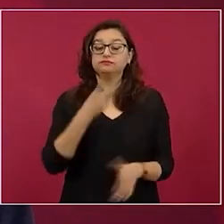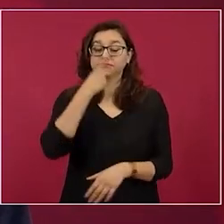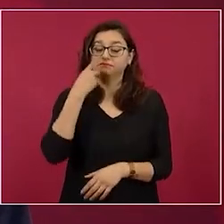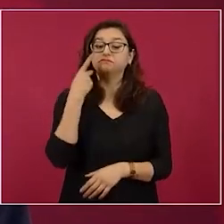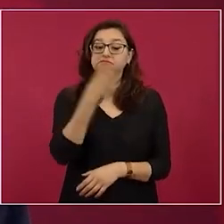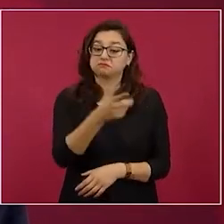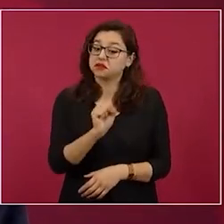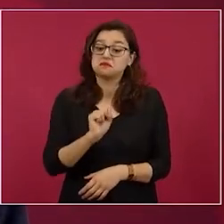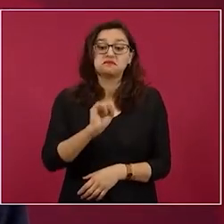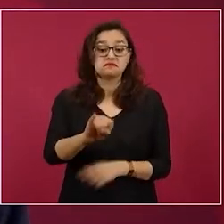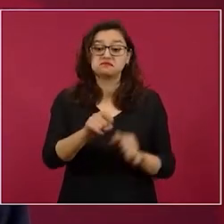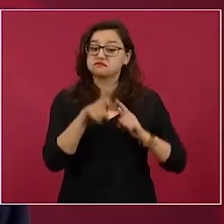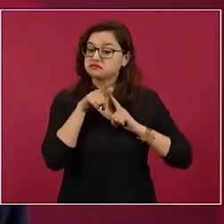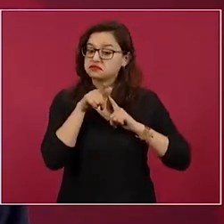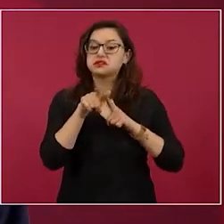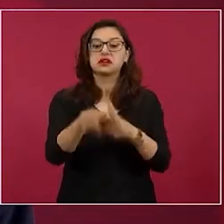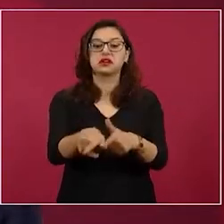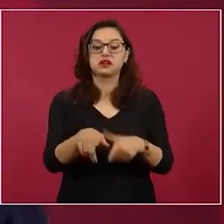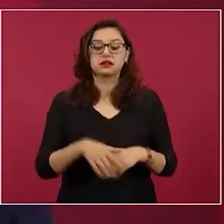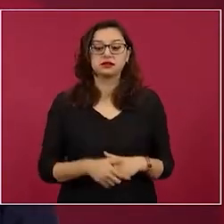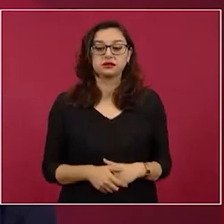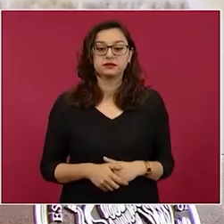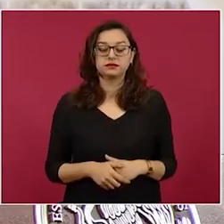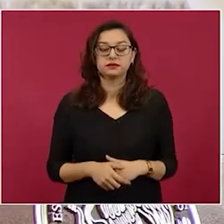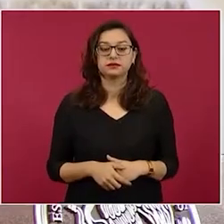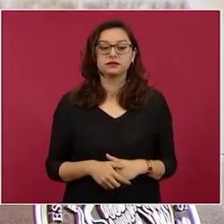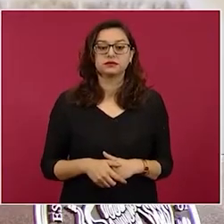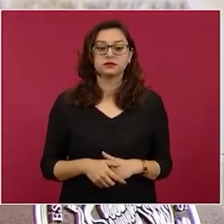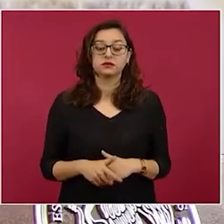que voy a seguir diciendo vamos